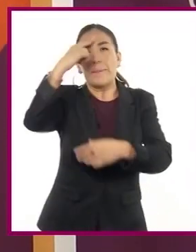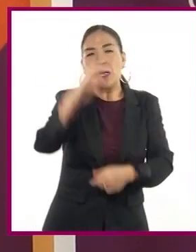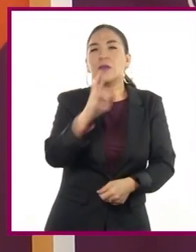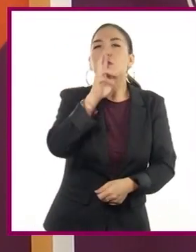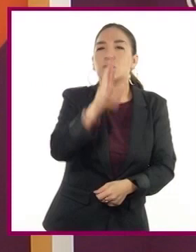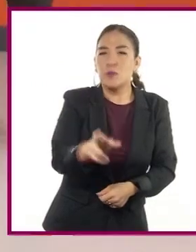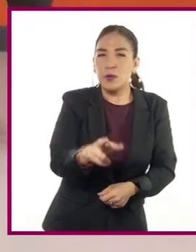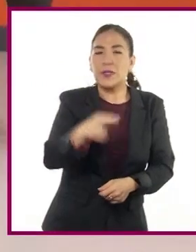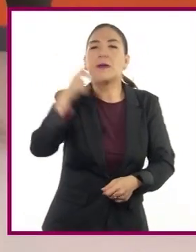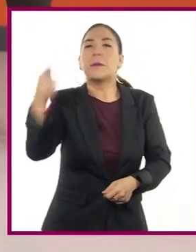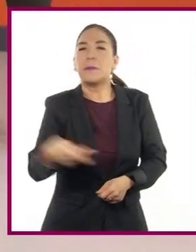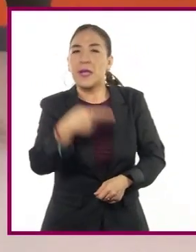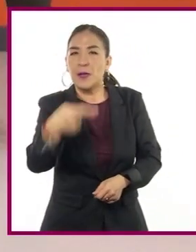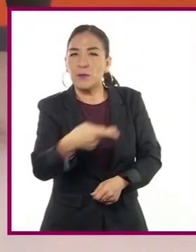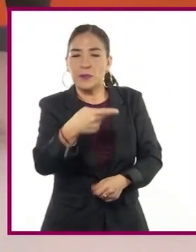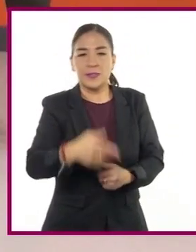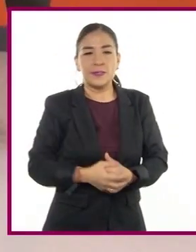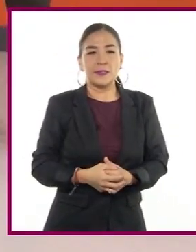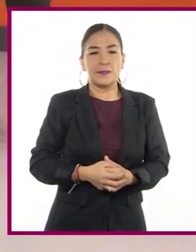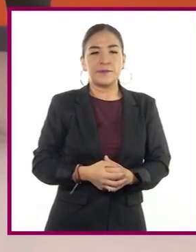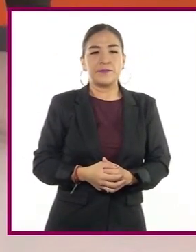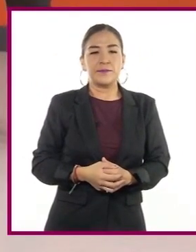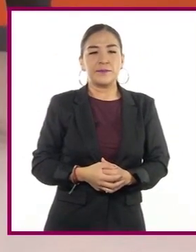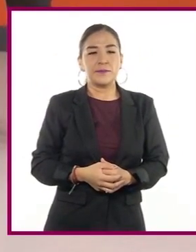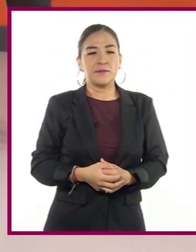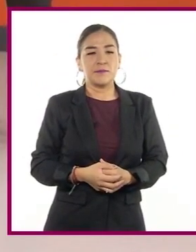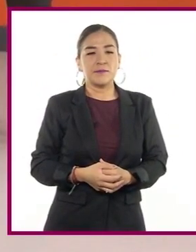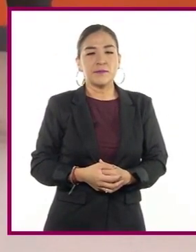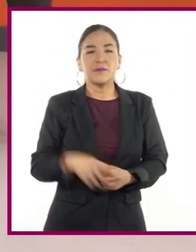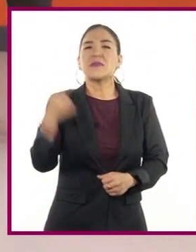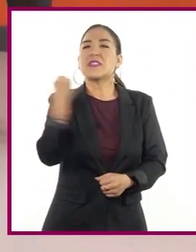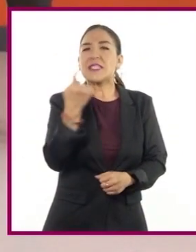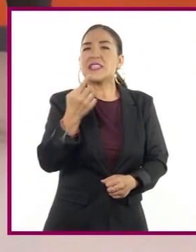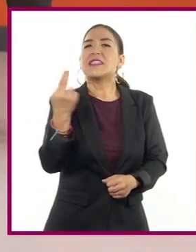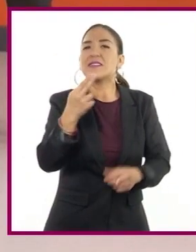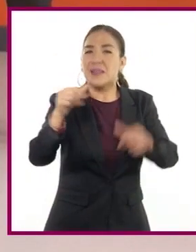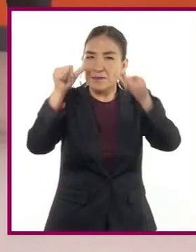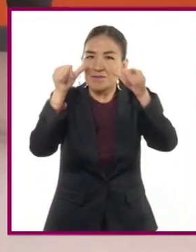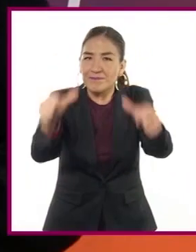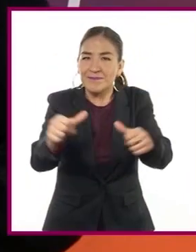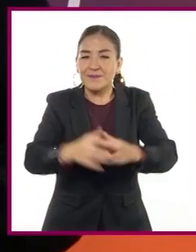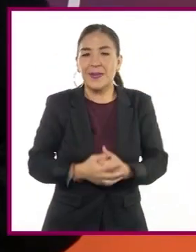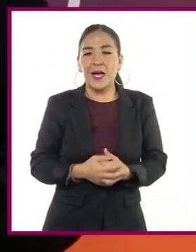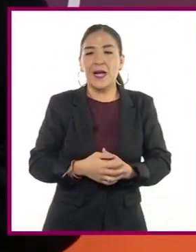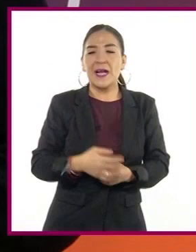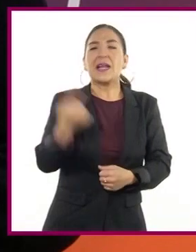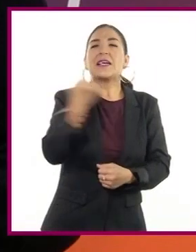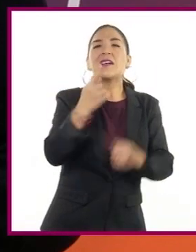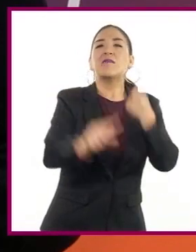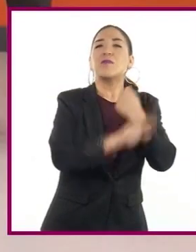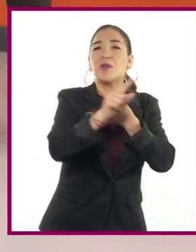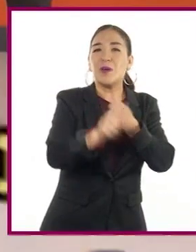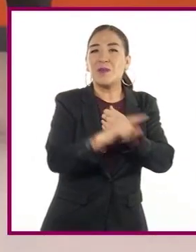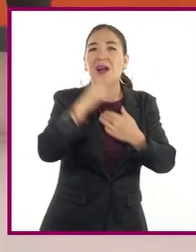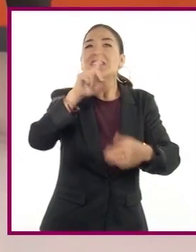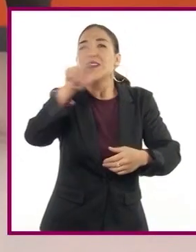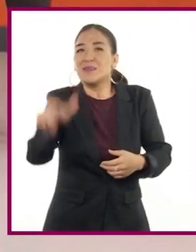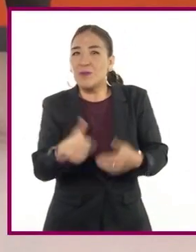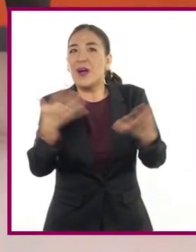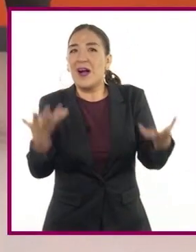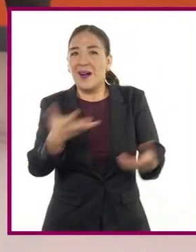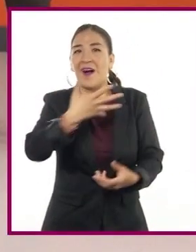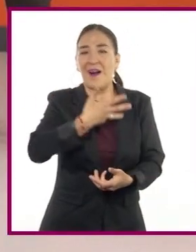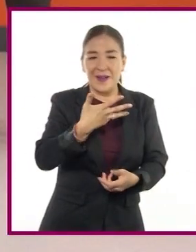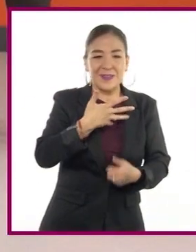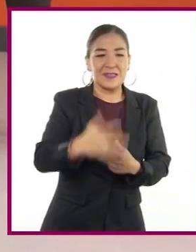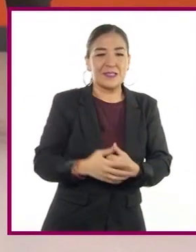como las siguientes. ¿Qué necesitamos atender? ¿Qué problemas generan? ¿Hay algún